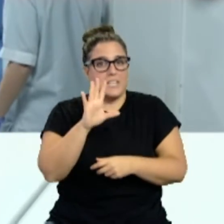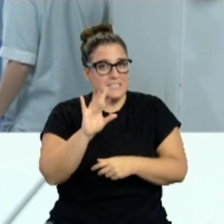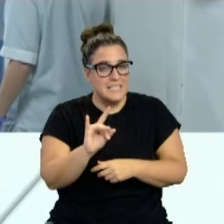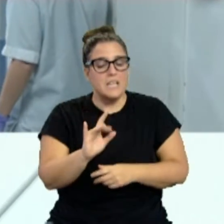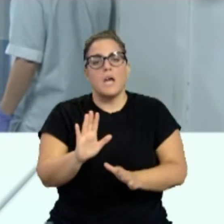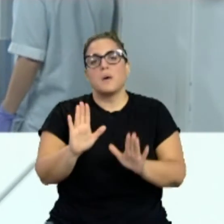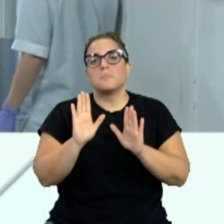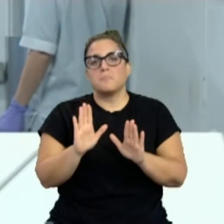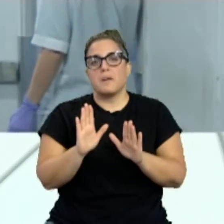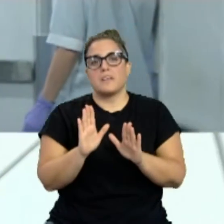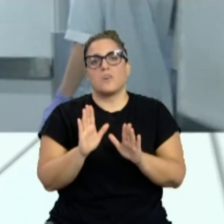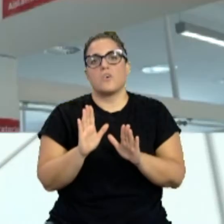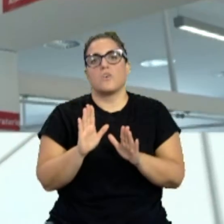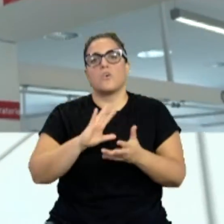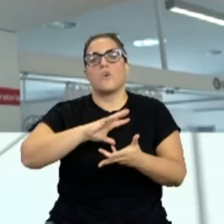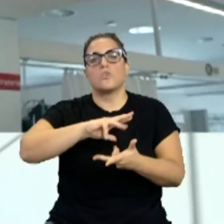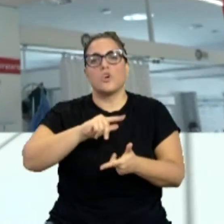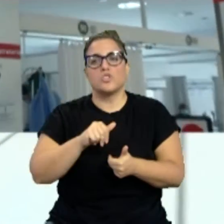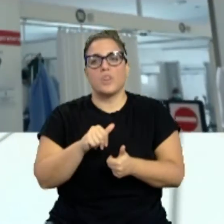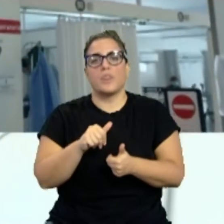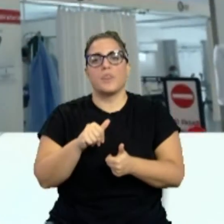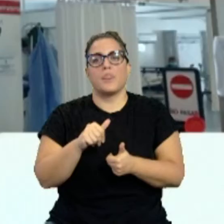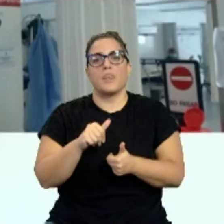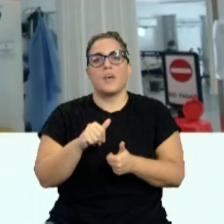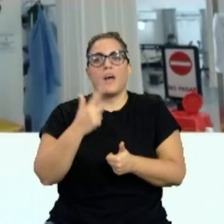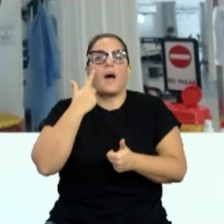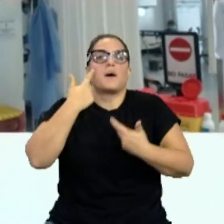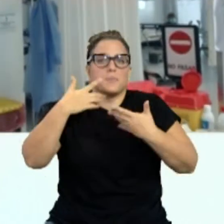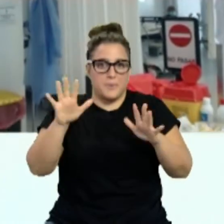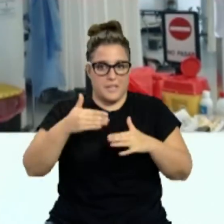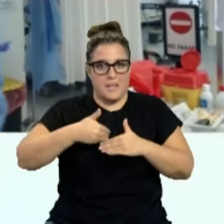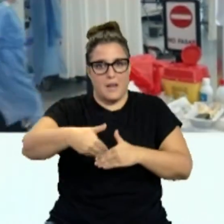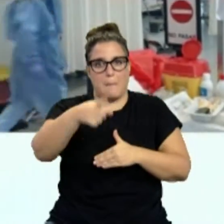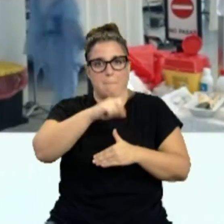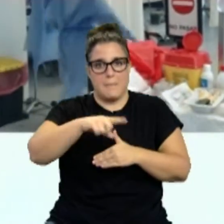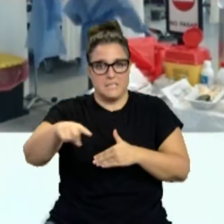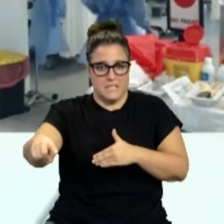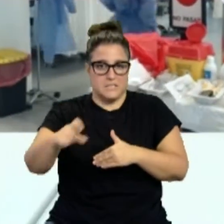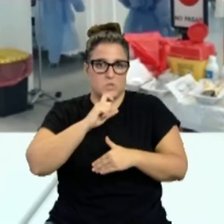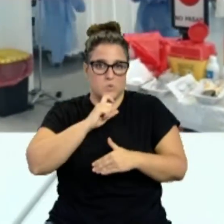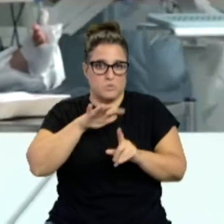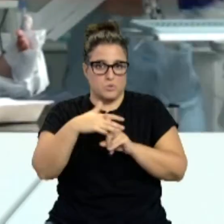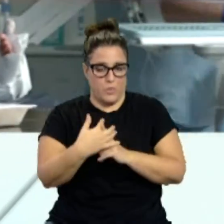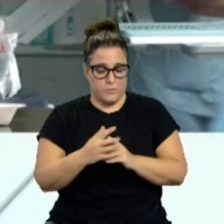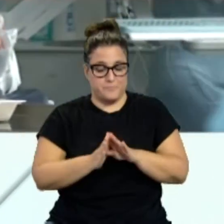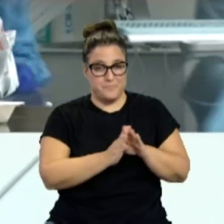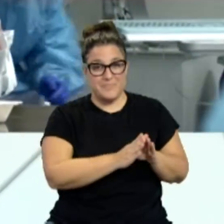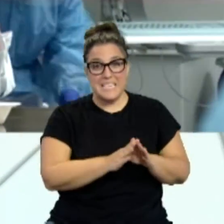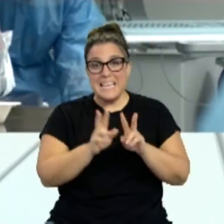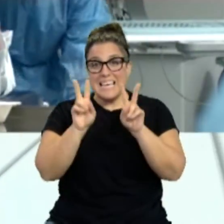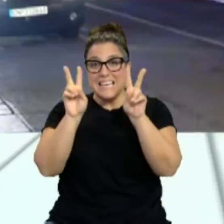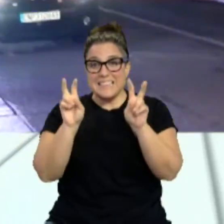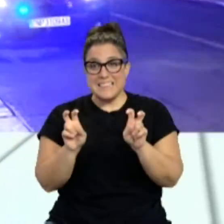una noticia que se desarrollará a lo largo de los meses siguientes. Con respecto a las